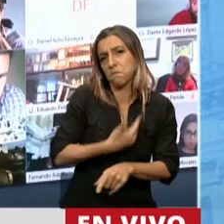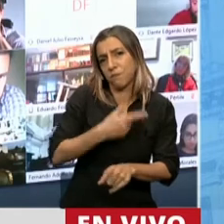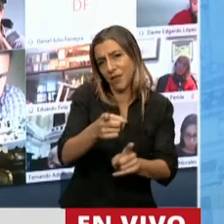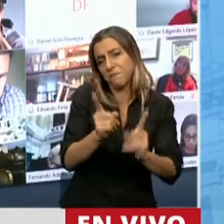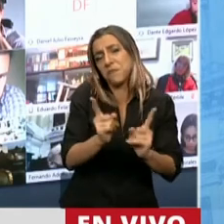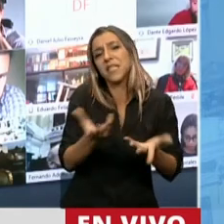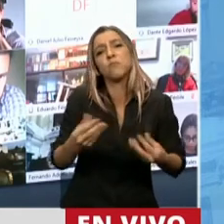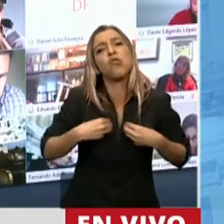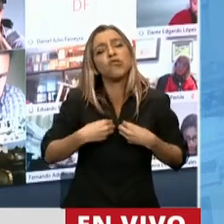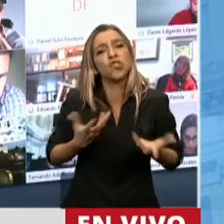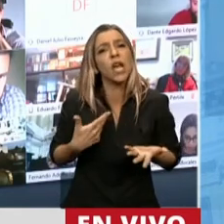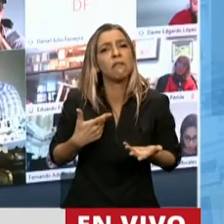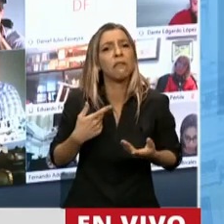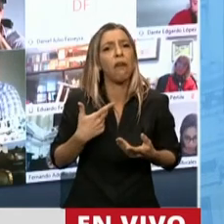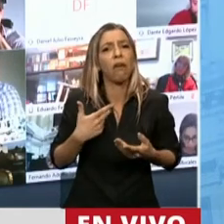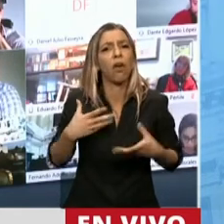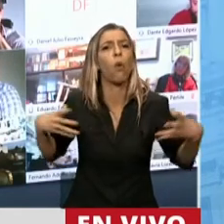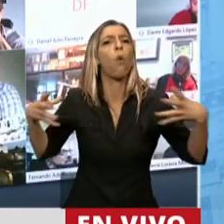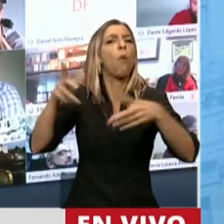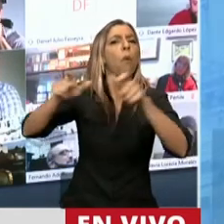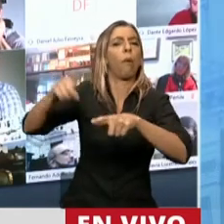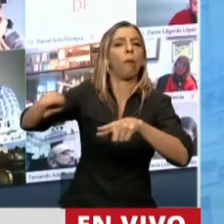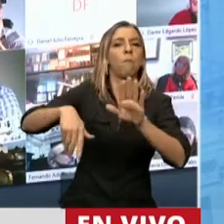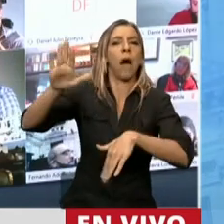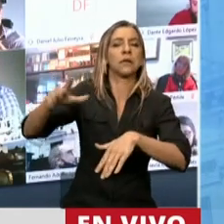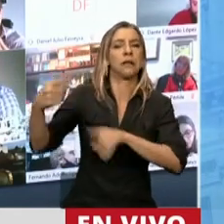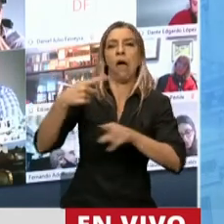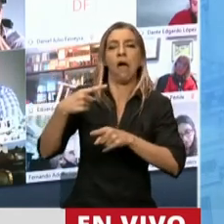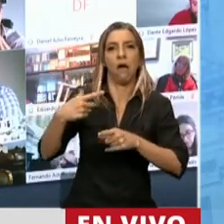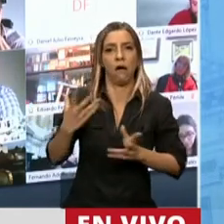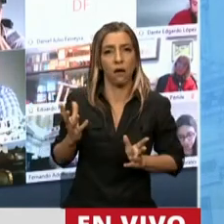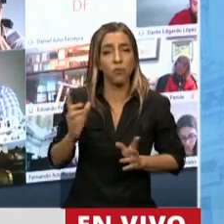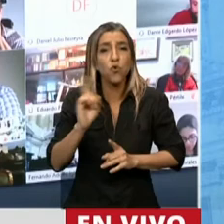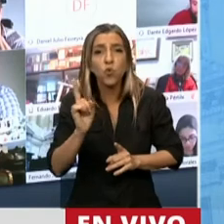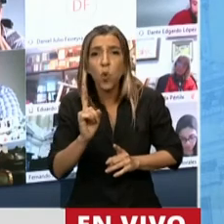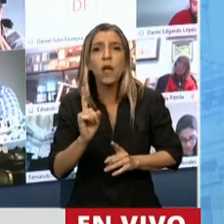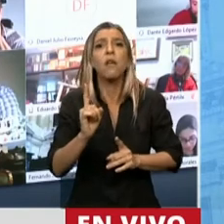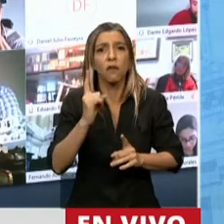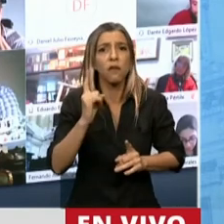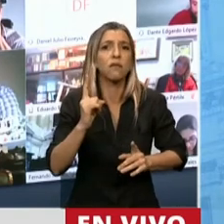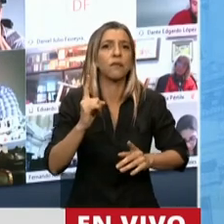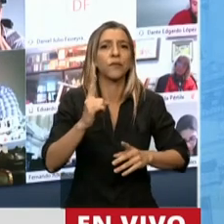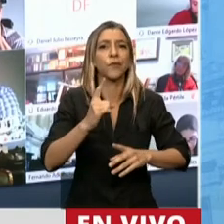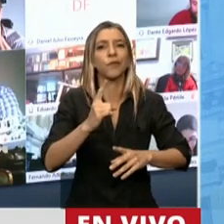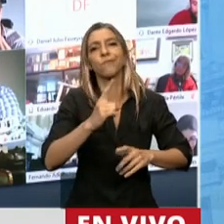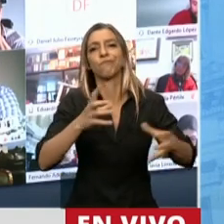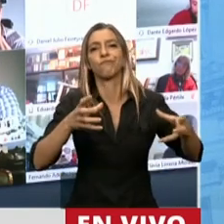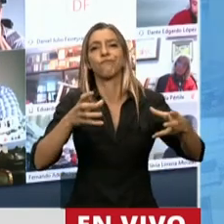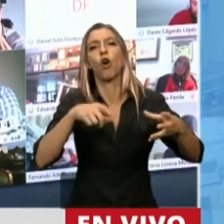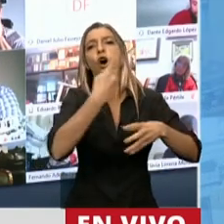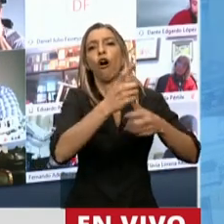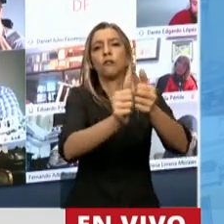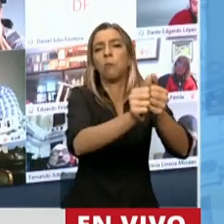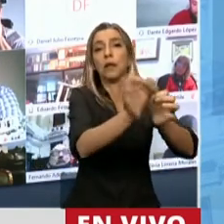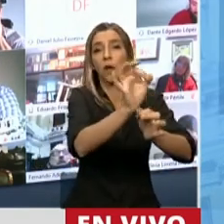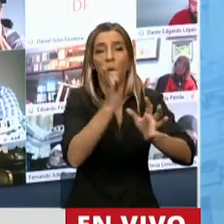antirrepublicanos y antidemocráticos, ni siquiera corporativos, porque los pequeños